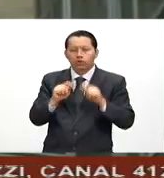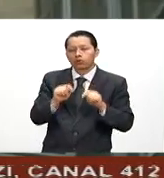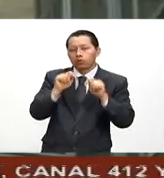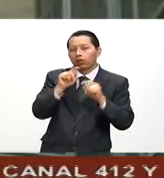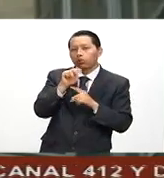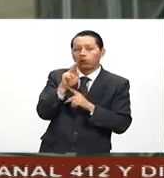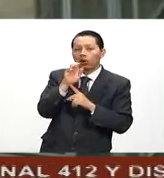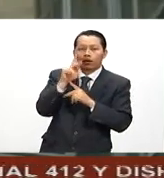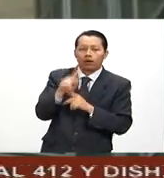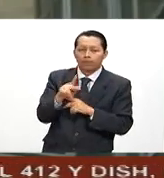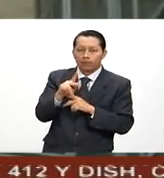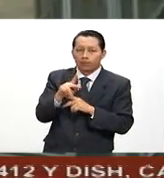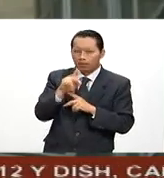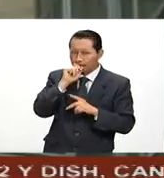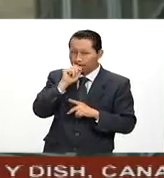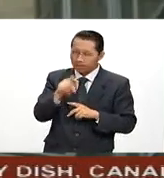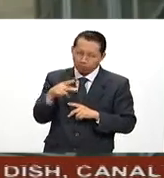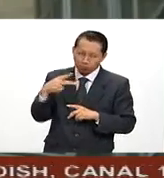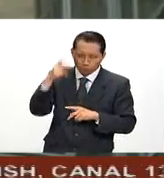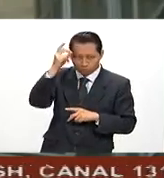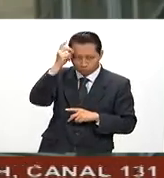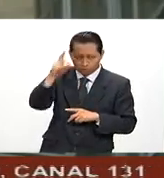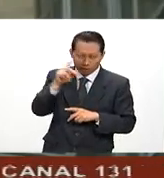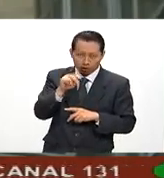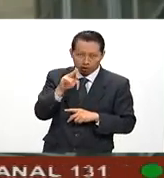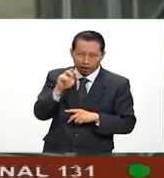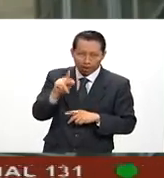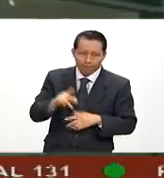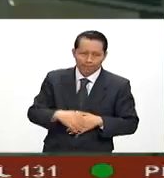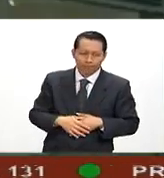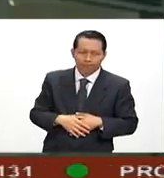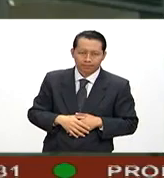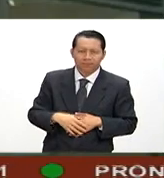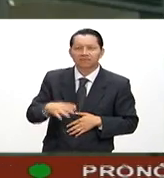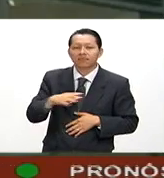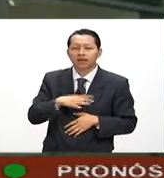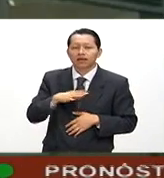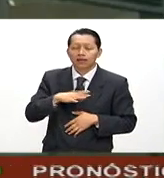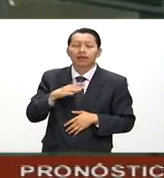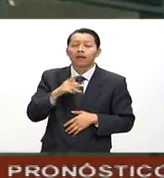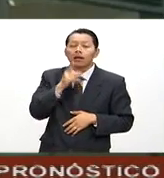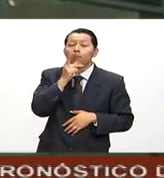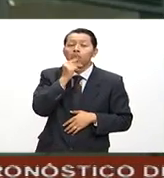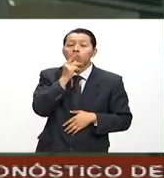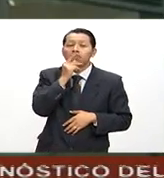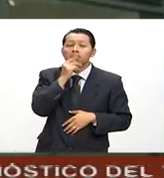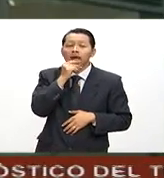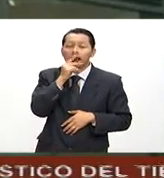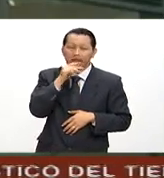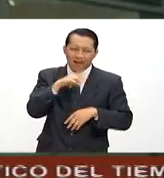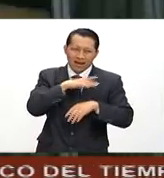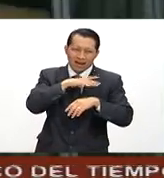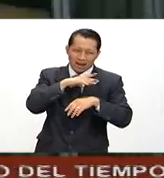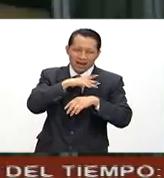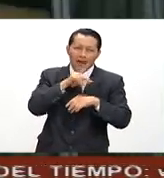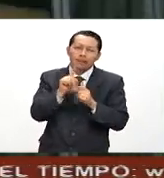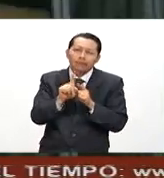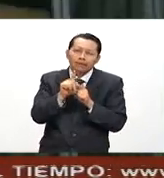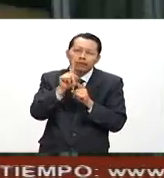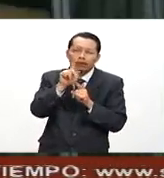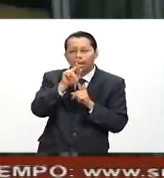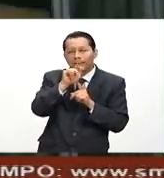Trump, una de las torres exactamente del magnate, pues finalmente la policía lo interceptó en el piso 21.